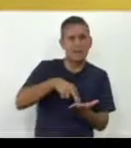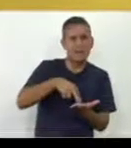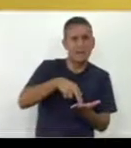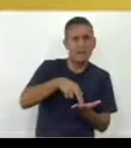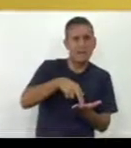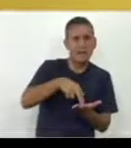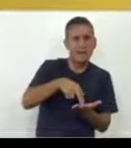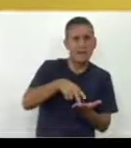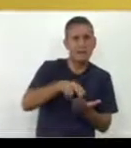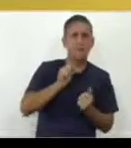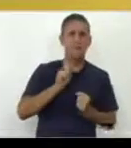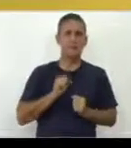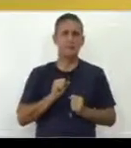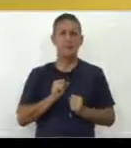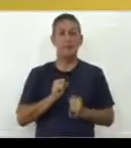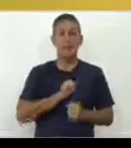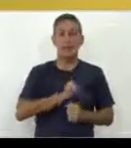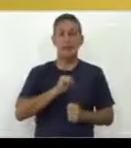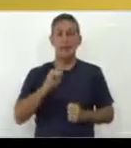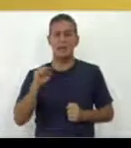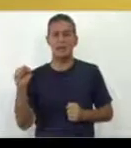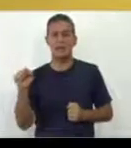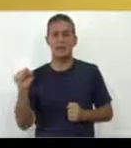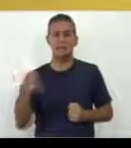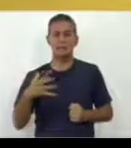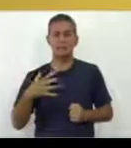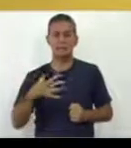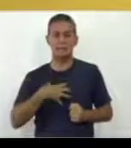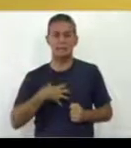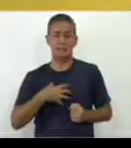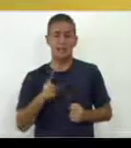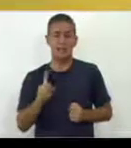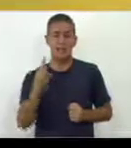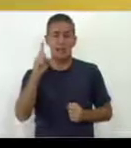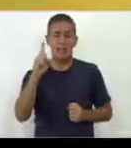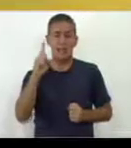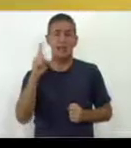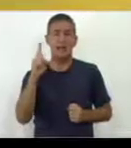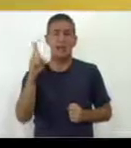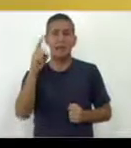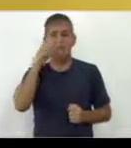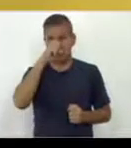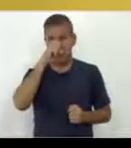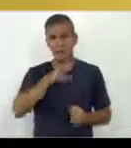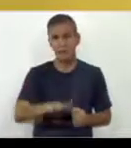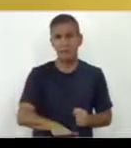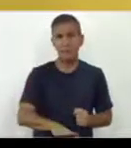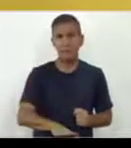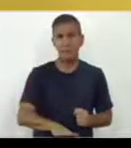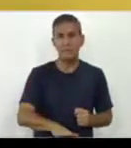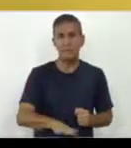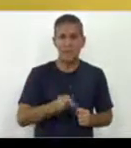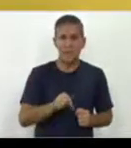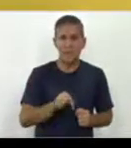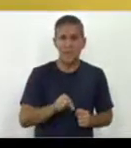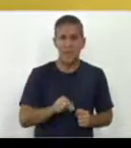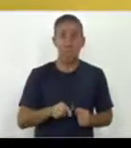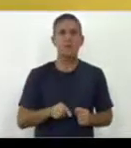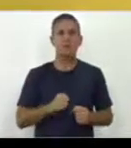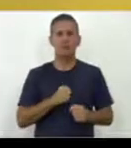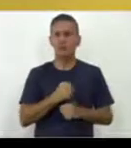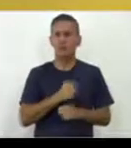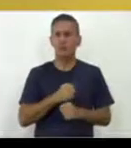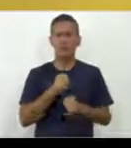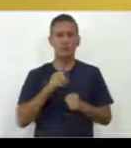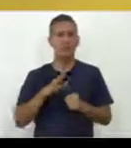ganancias que se obtienen en la primera infancia son ganancias que perduran a lo largo de toda la vida y como